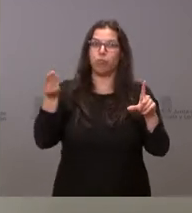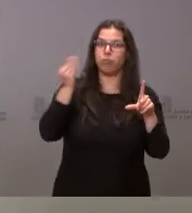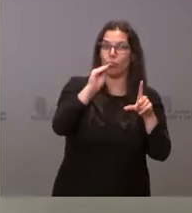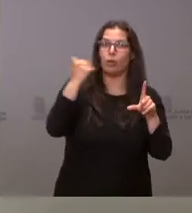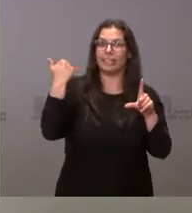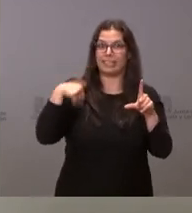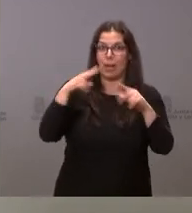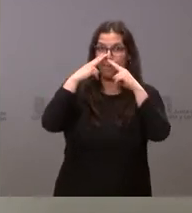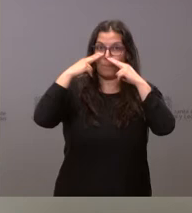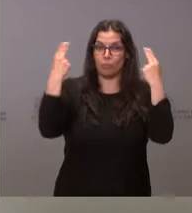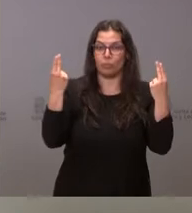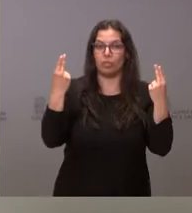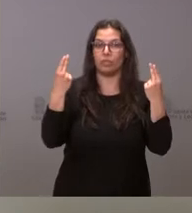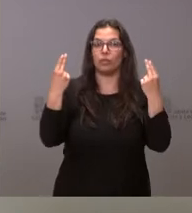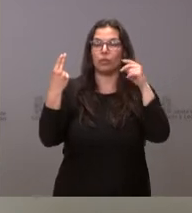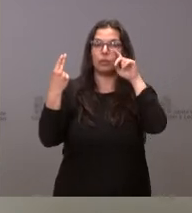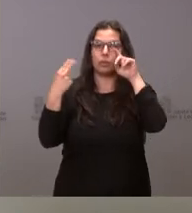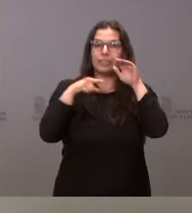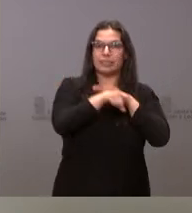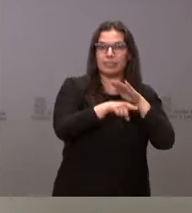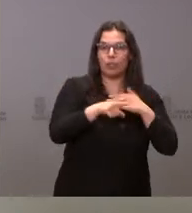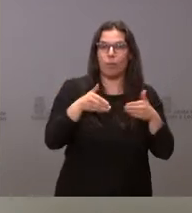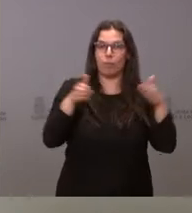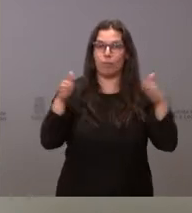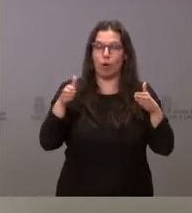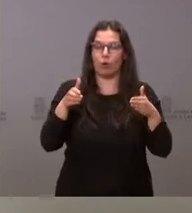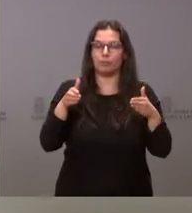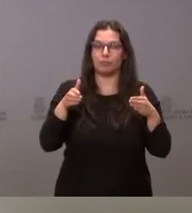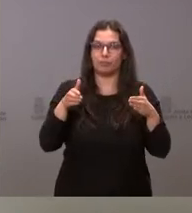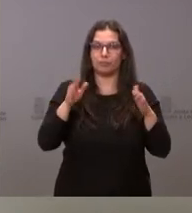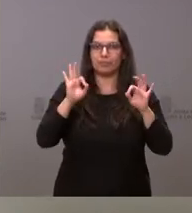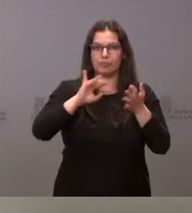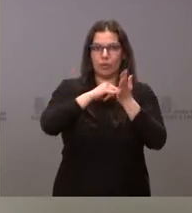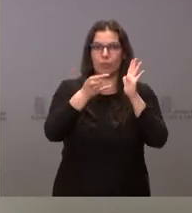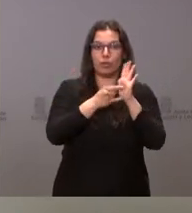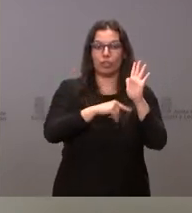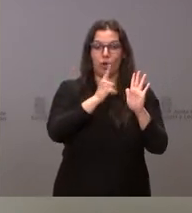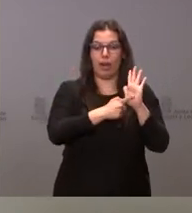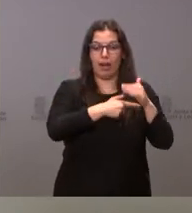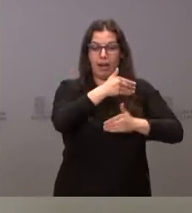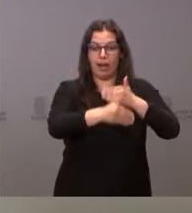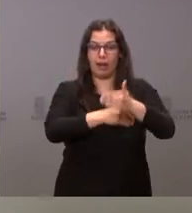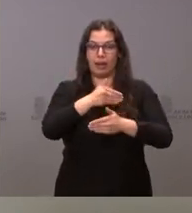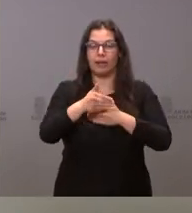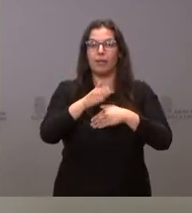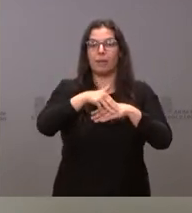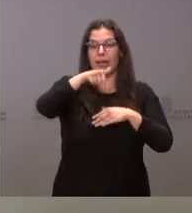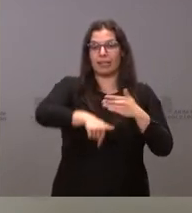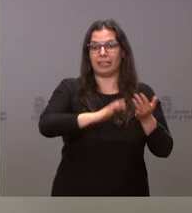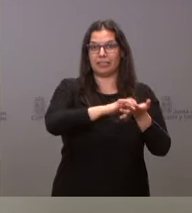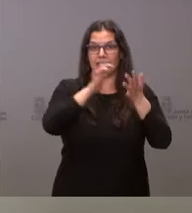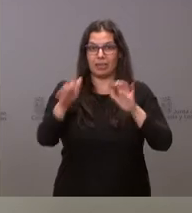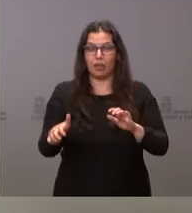el trámite de inicio del proyecto de ley por el que se rebaja en Castilla y León